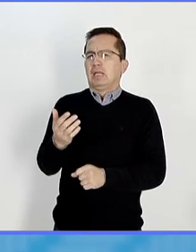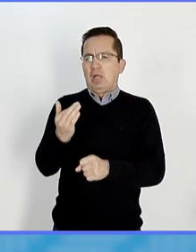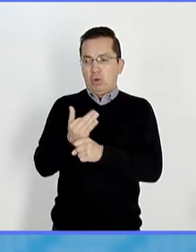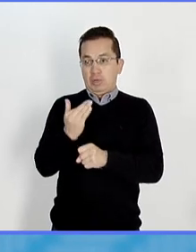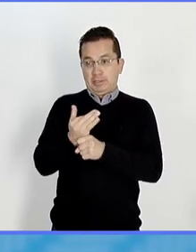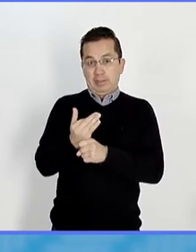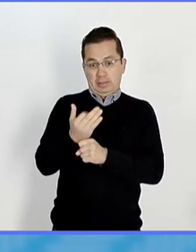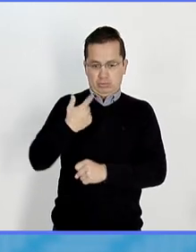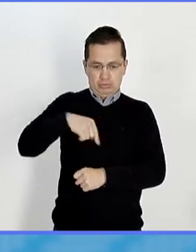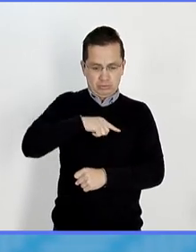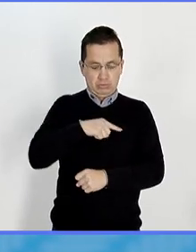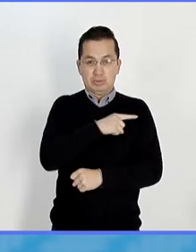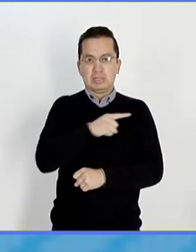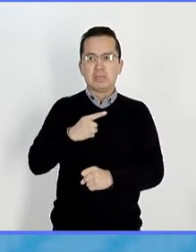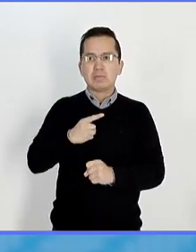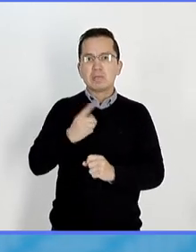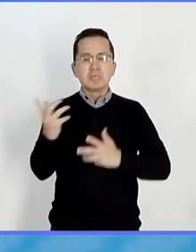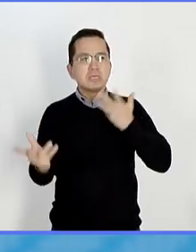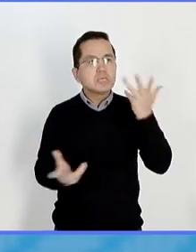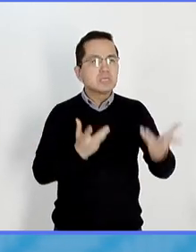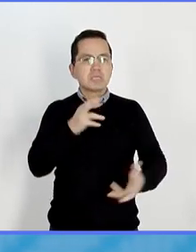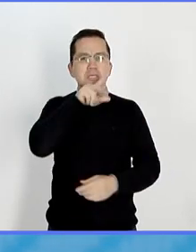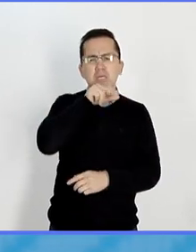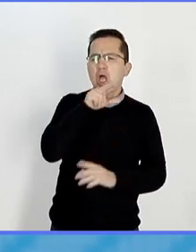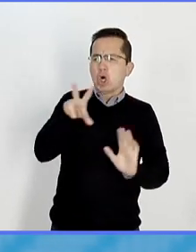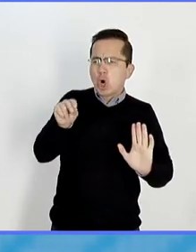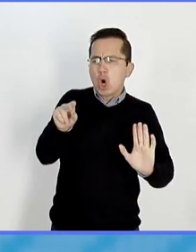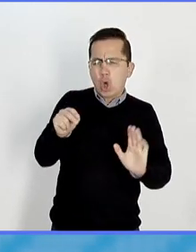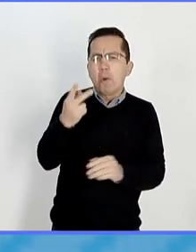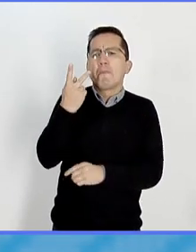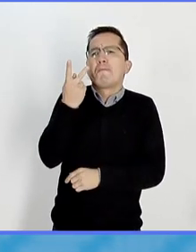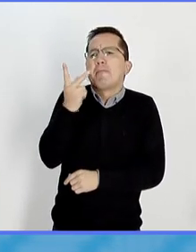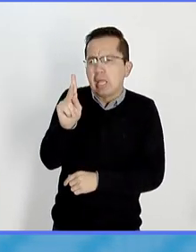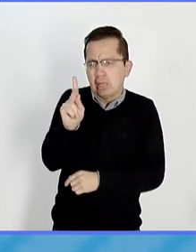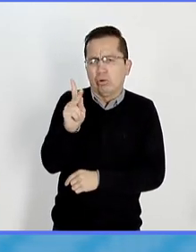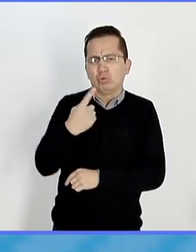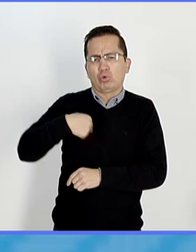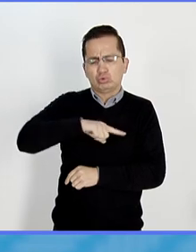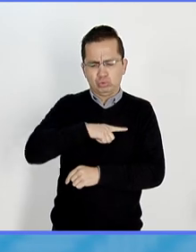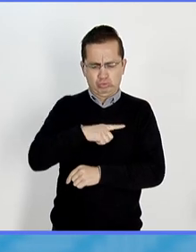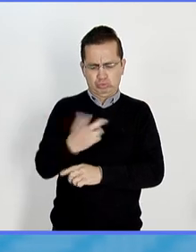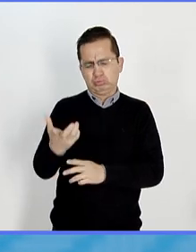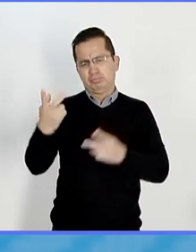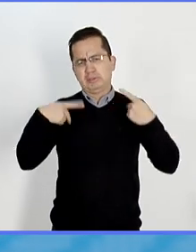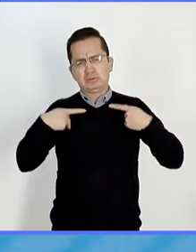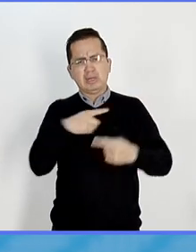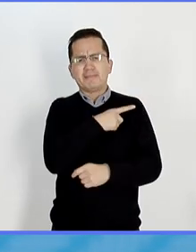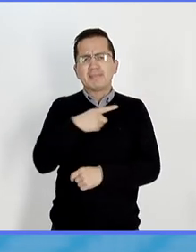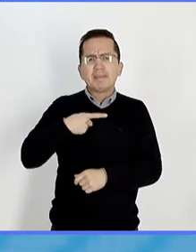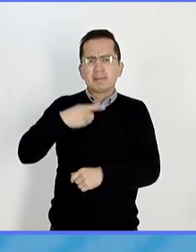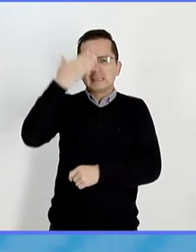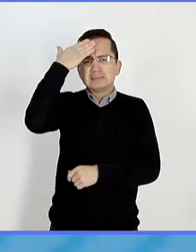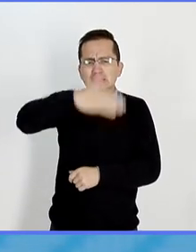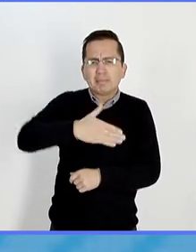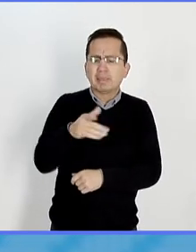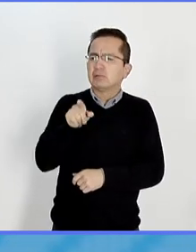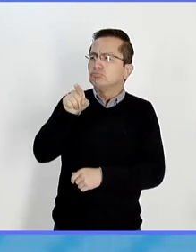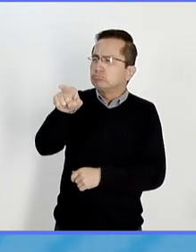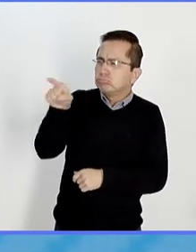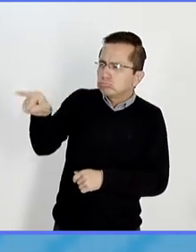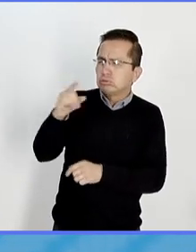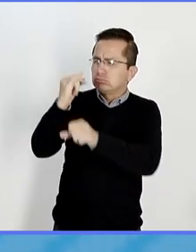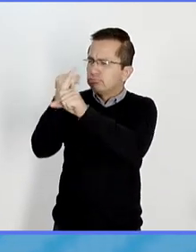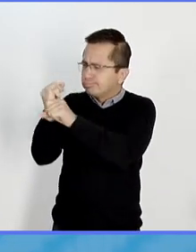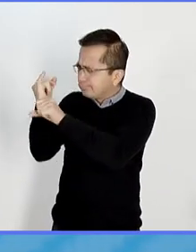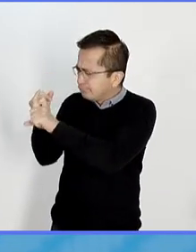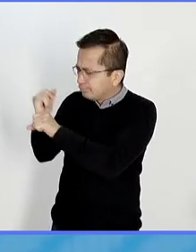pero sí tomando acciones? Es decir, ¿qué debemos saber los seres humanos más allá de los virólogos, de los médicos que estudian? Y por supuesto han estado